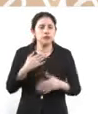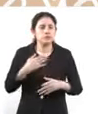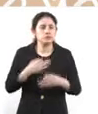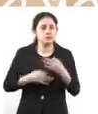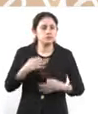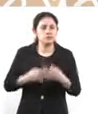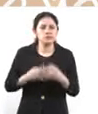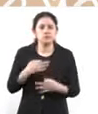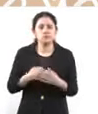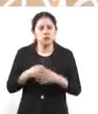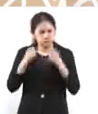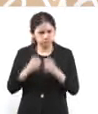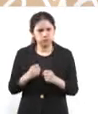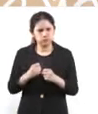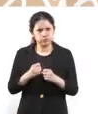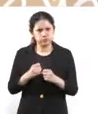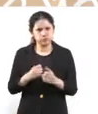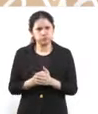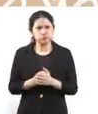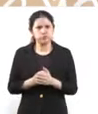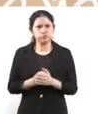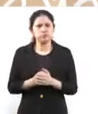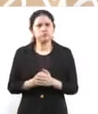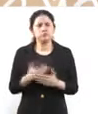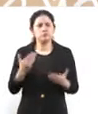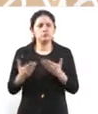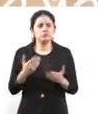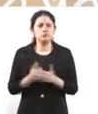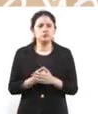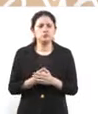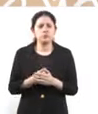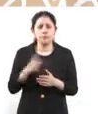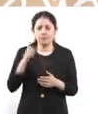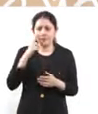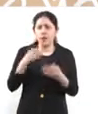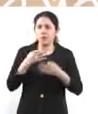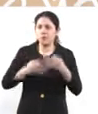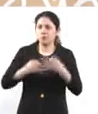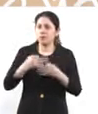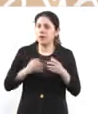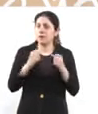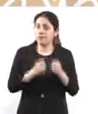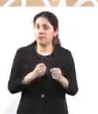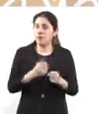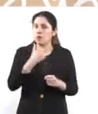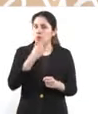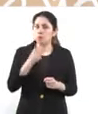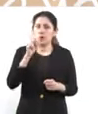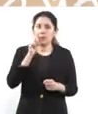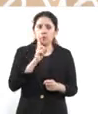que, a lo mejor, quien nos está viendo? Si es oficiosa, el juez dicta prisión,